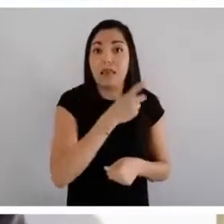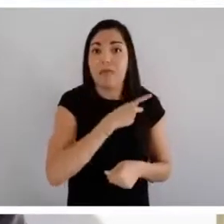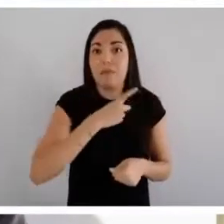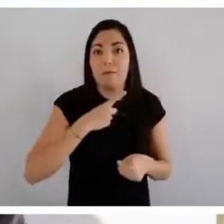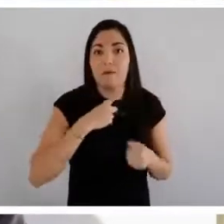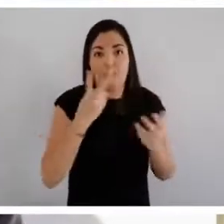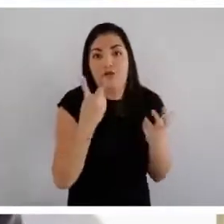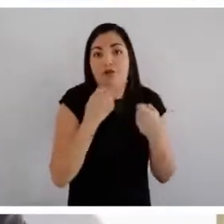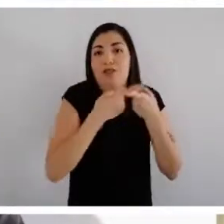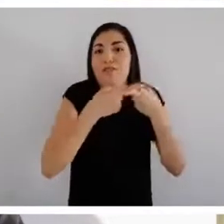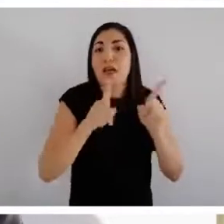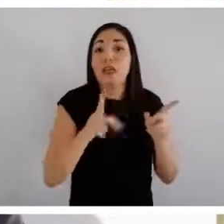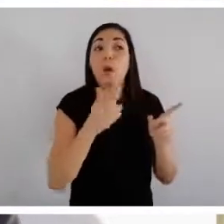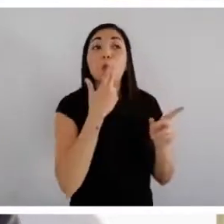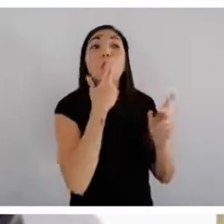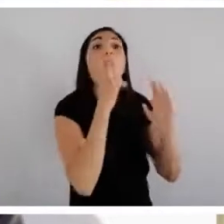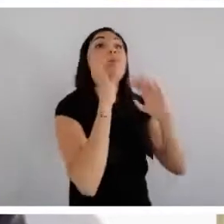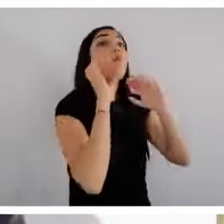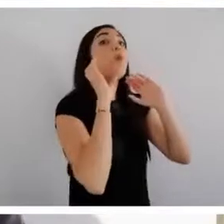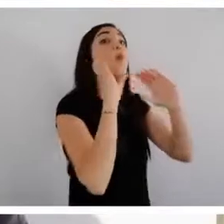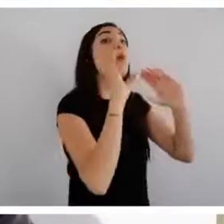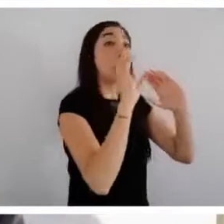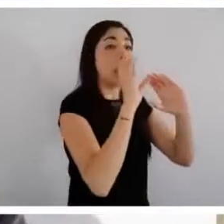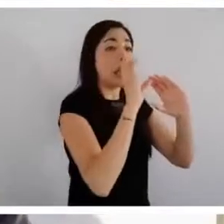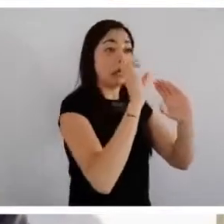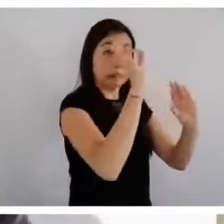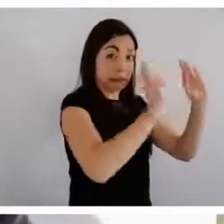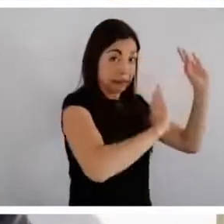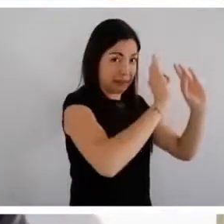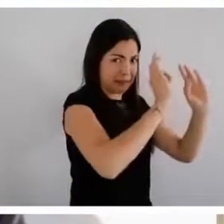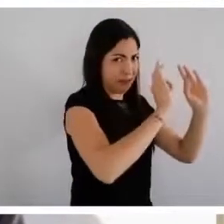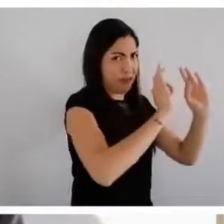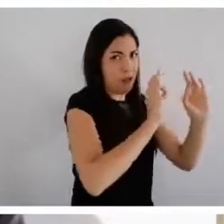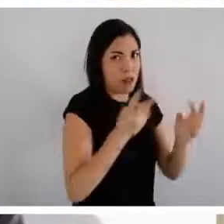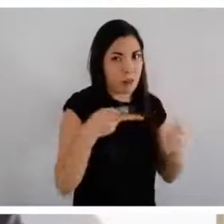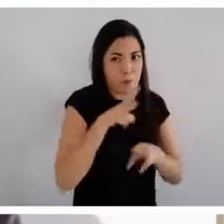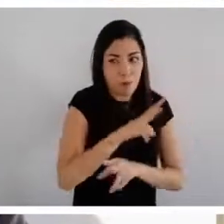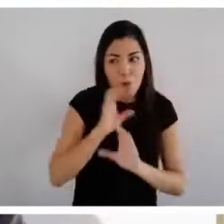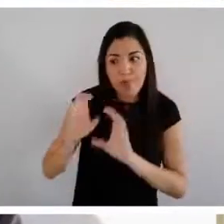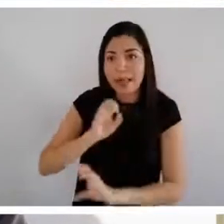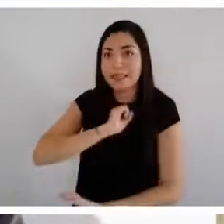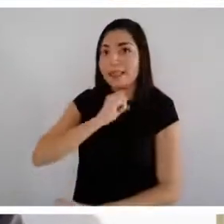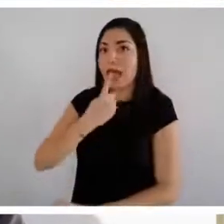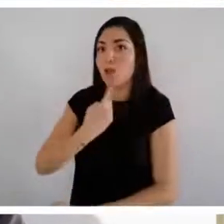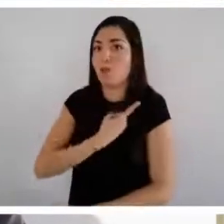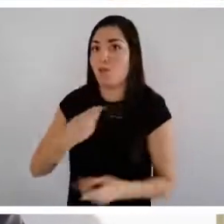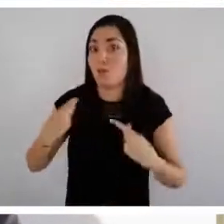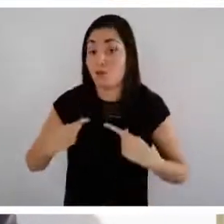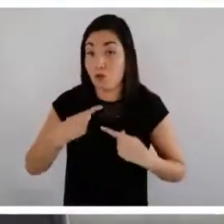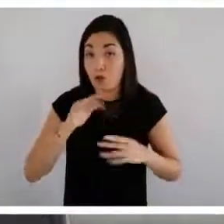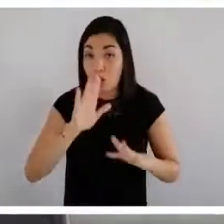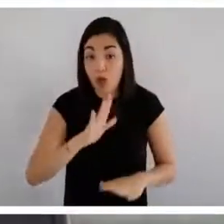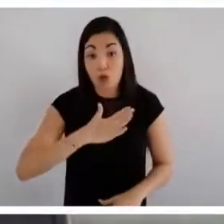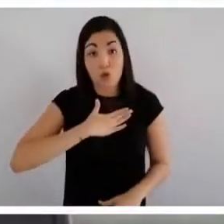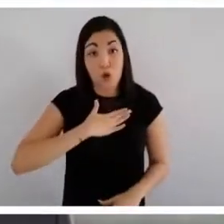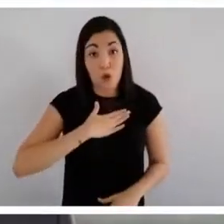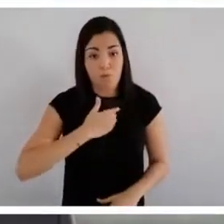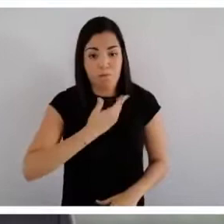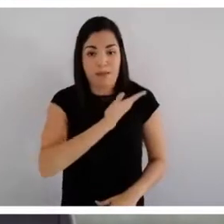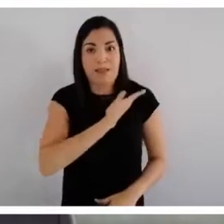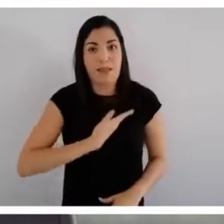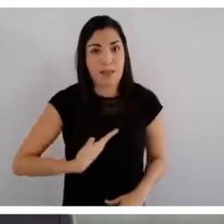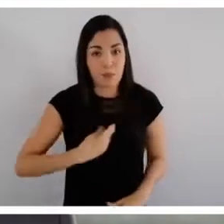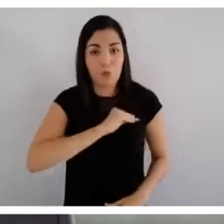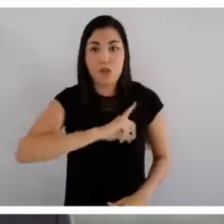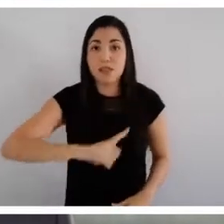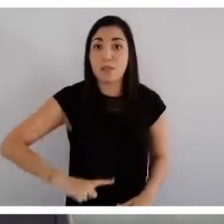es la diferencia entre cuidar las estadísticas y cuidar la salud, sobre todo la vida de las personas. Como Autoridad Municipal de